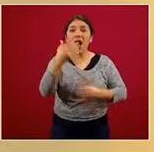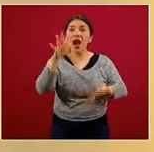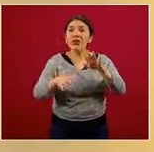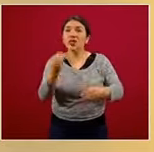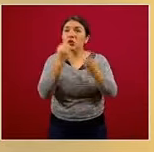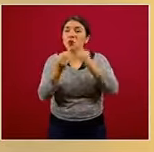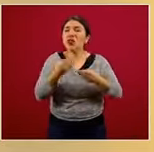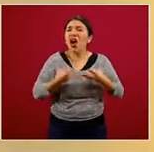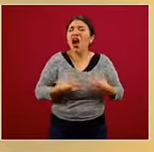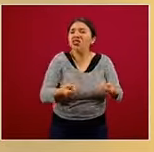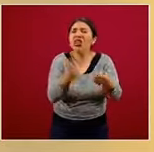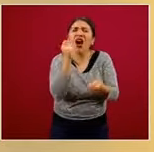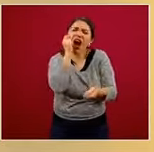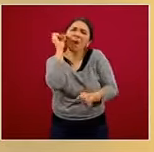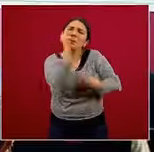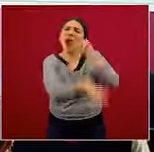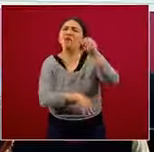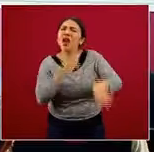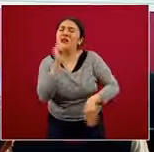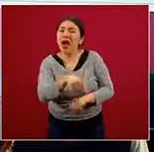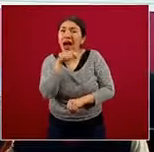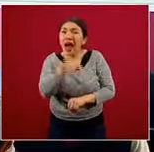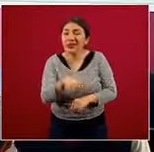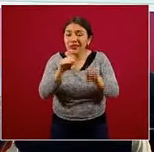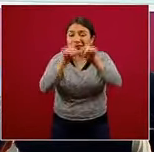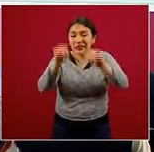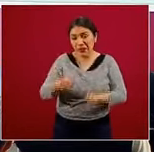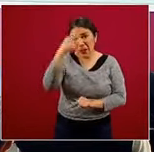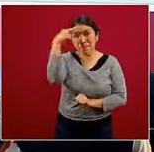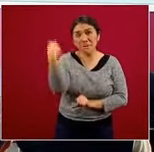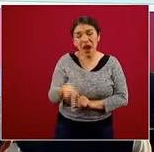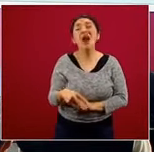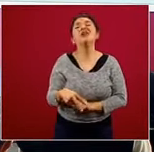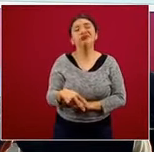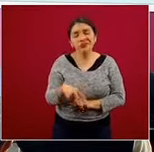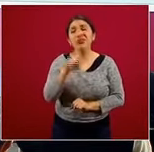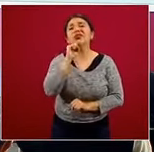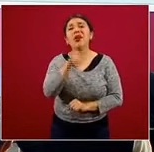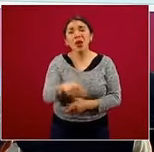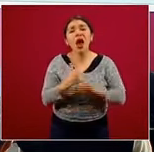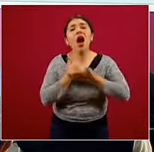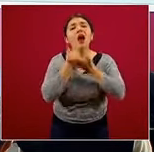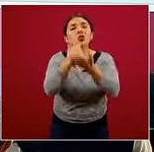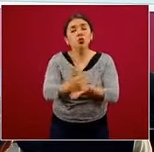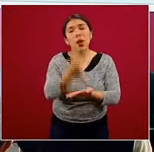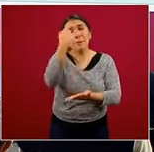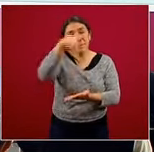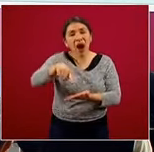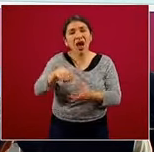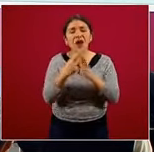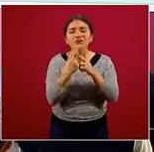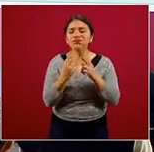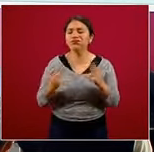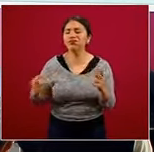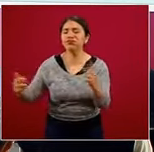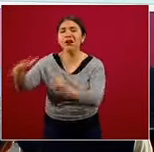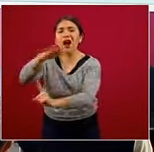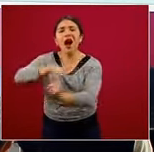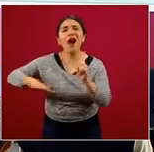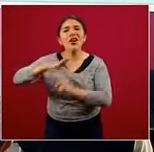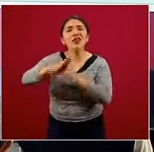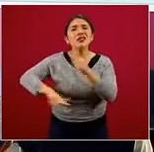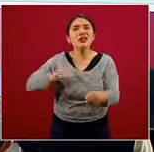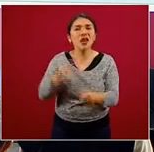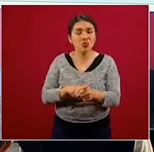alimentos, este sistema alimentario mexicano está también contribuyendo a degradar el ambiente.